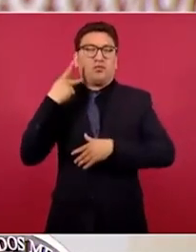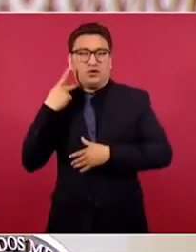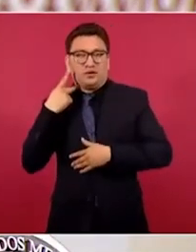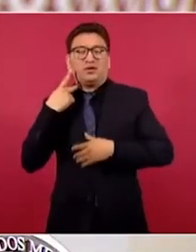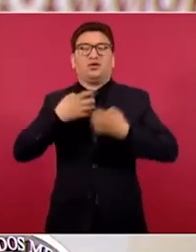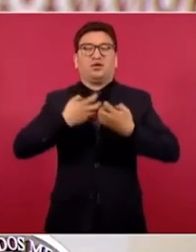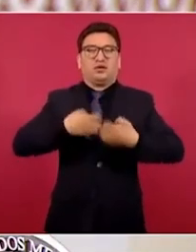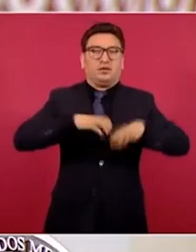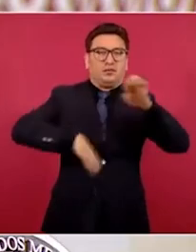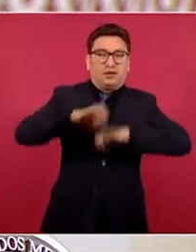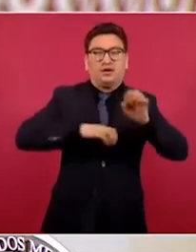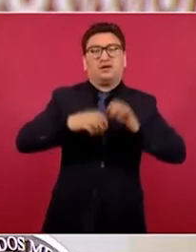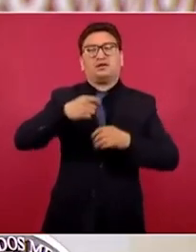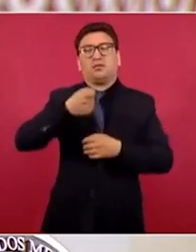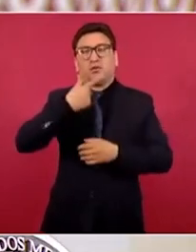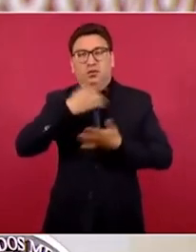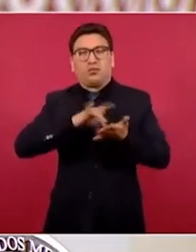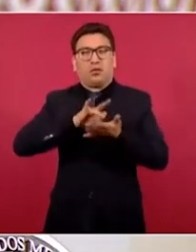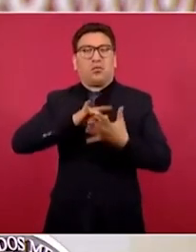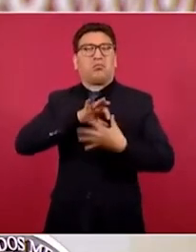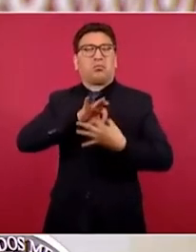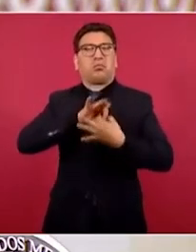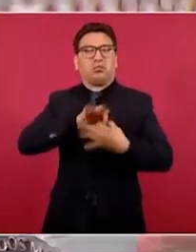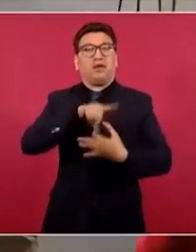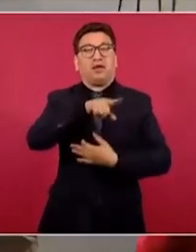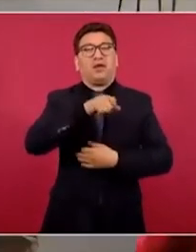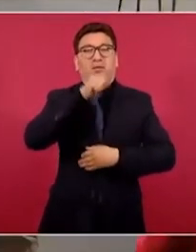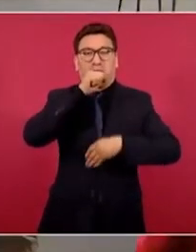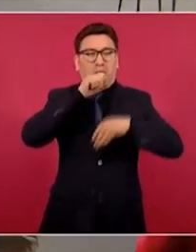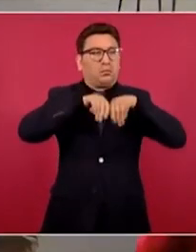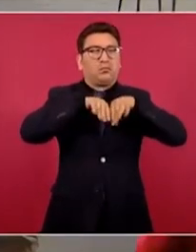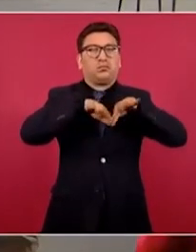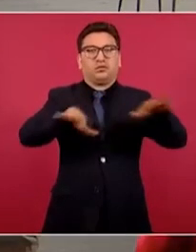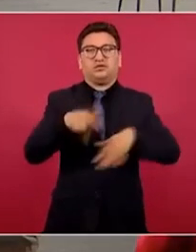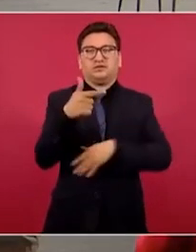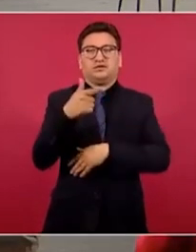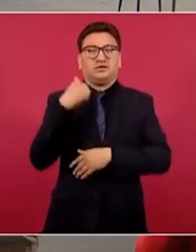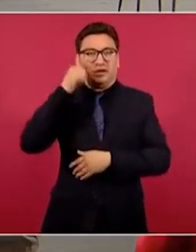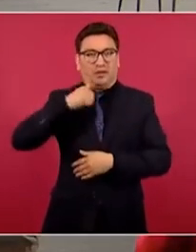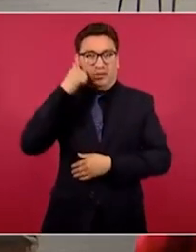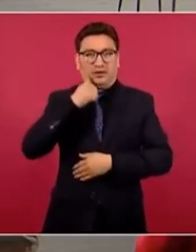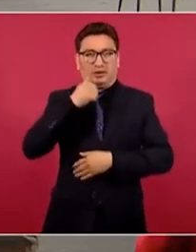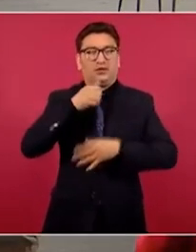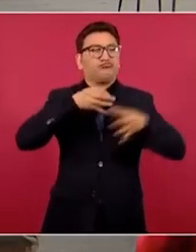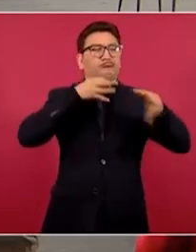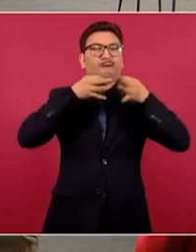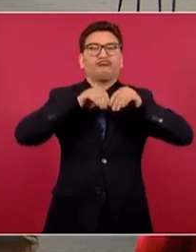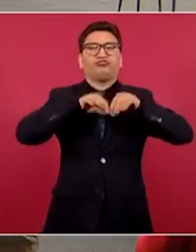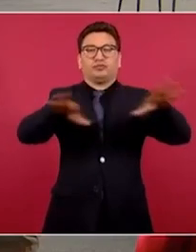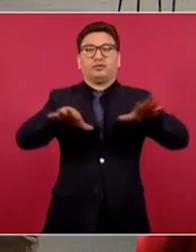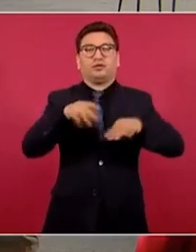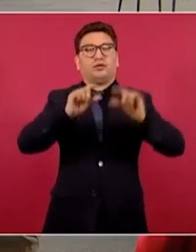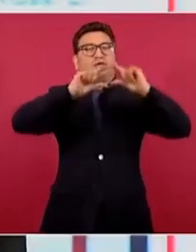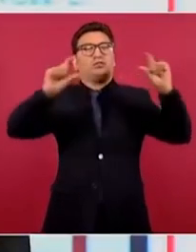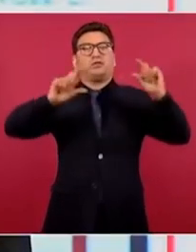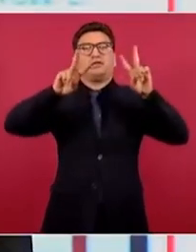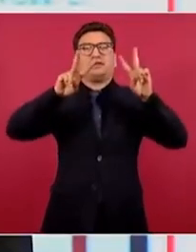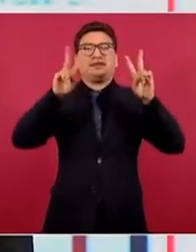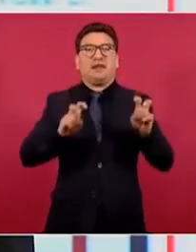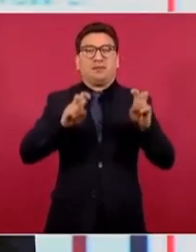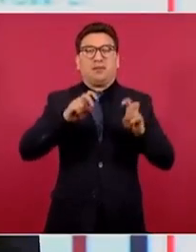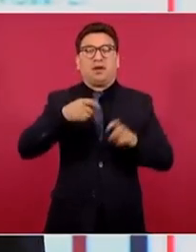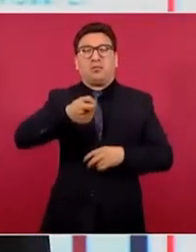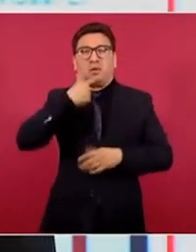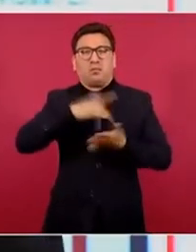a farmacéuticas, publicó un reportaje el 7 de abril titulado Medicinas a la basura,